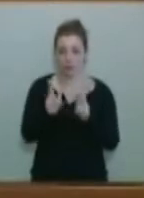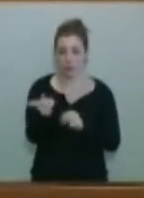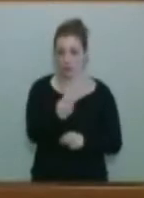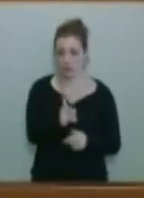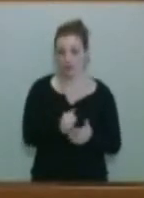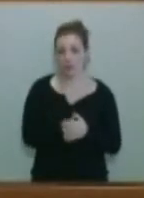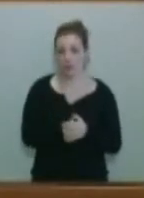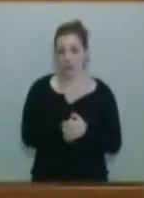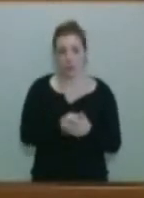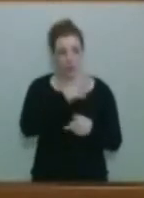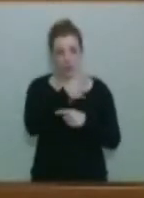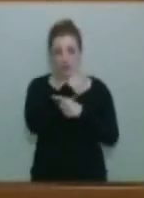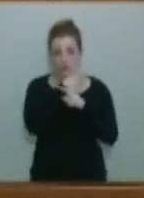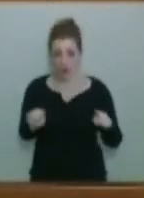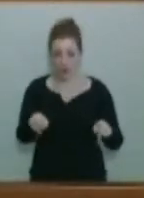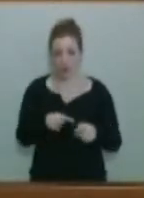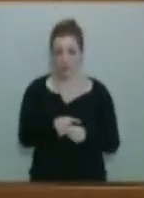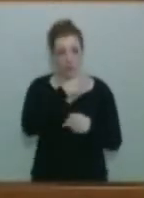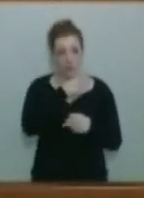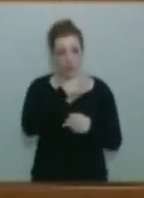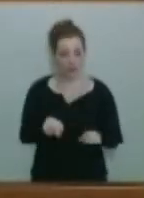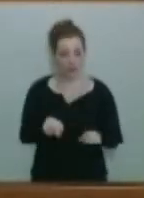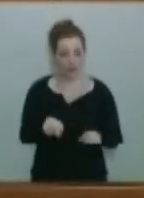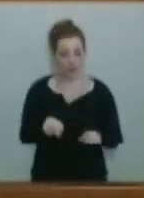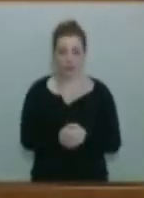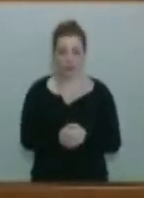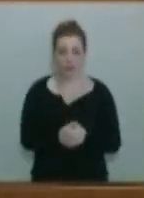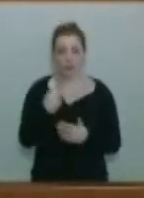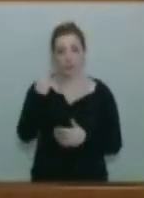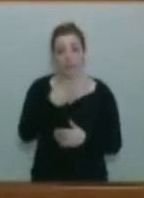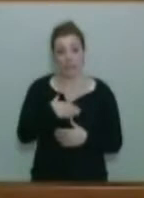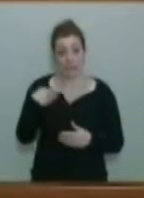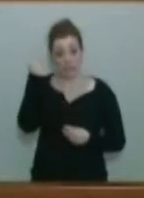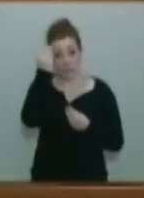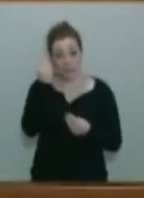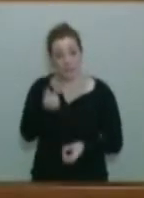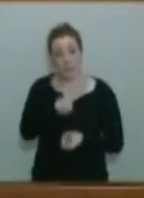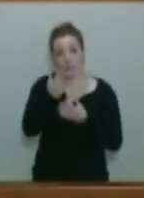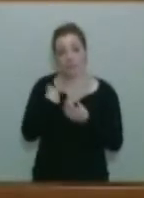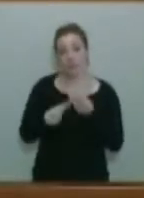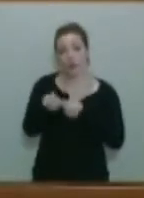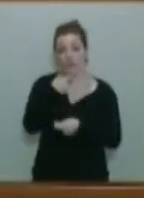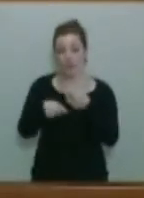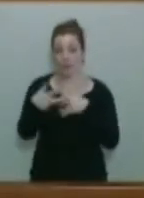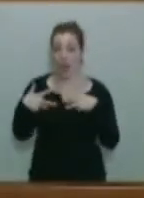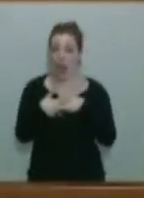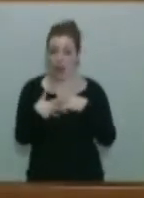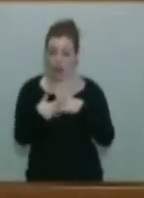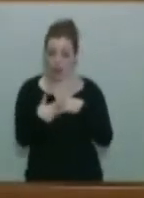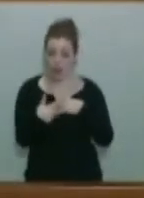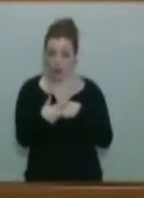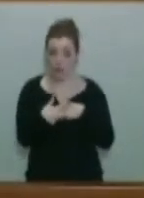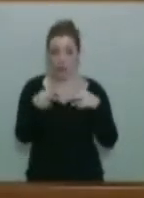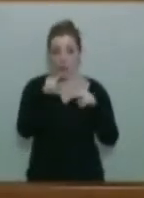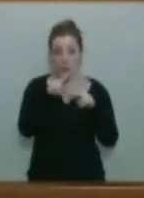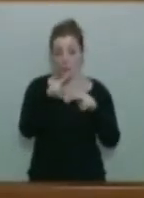completamente distinto, completamente diferente. Quieren crear la venta de esas participaciones del